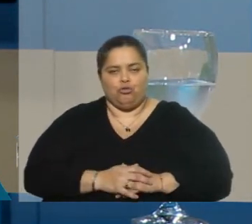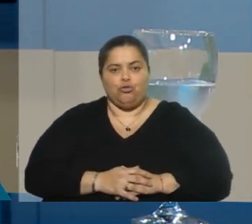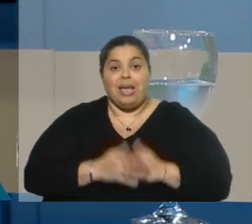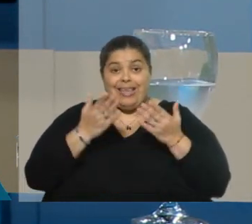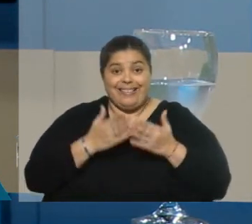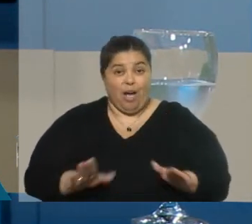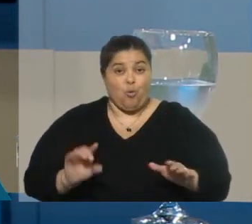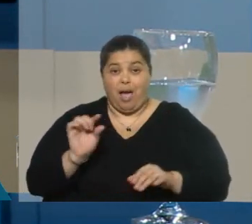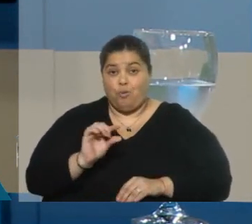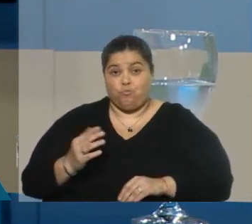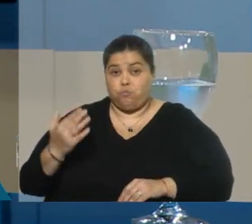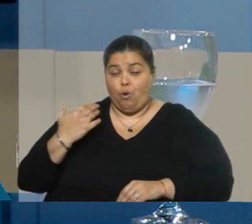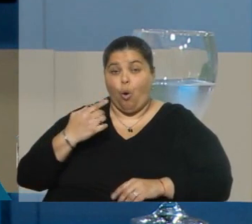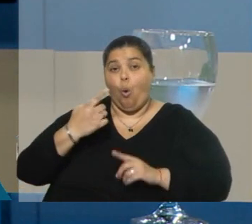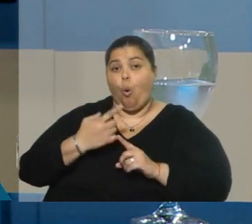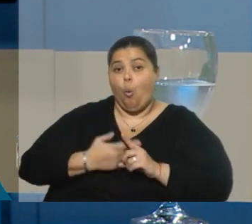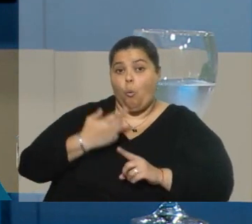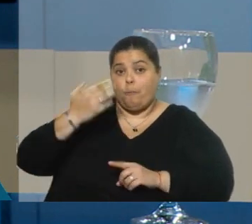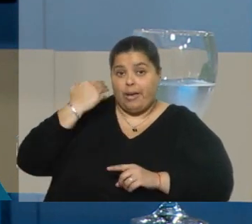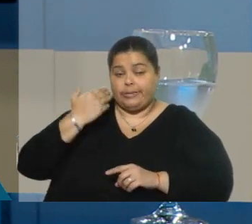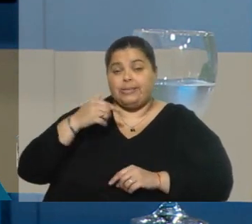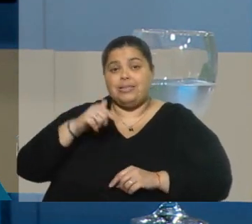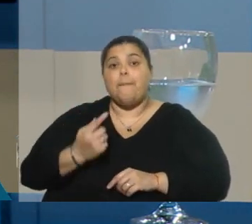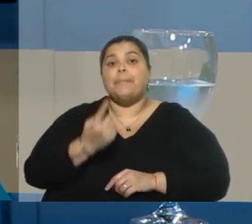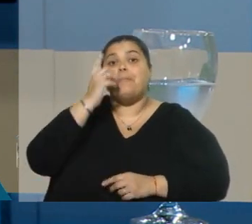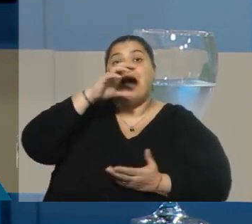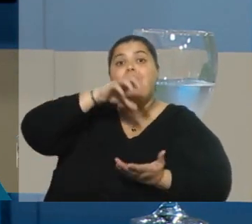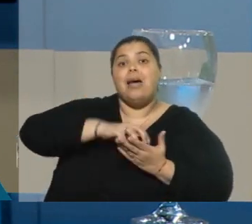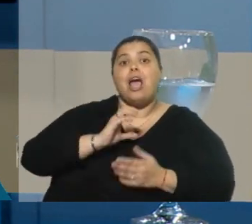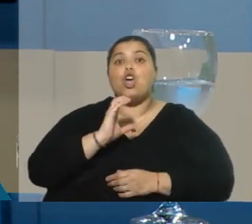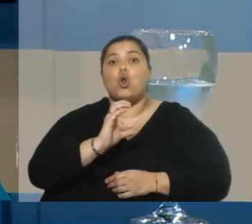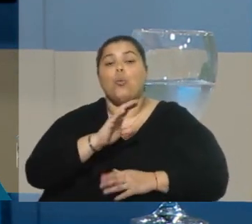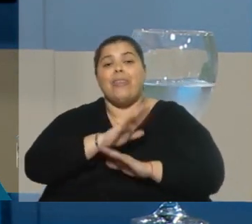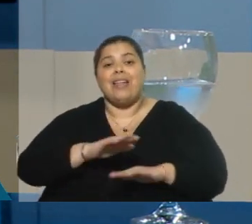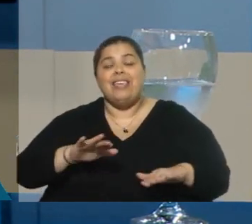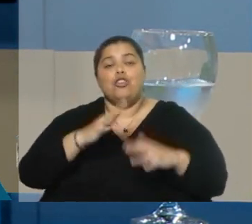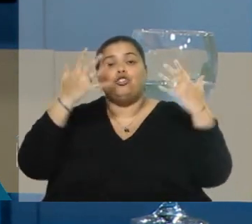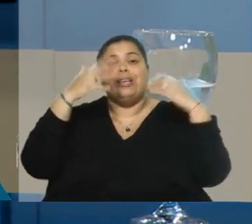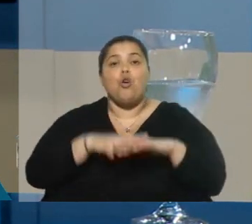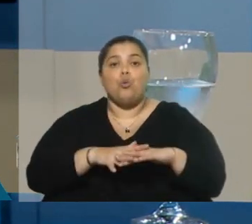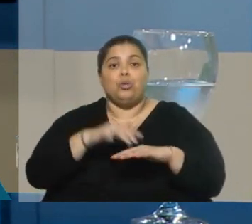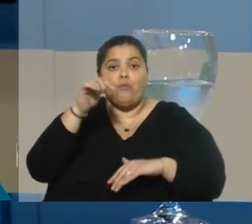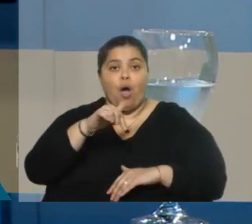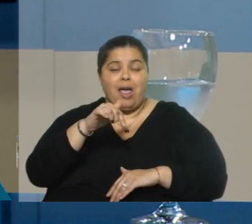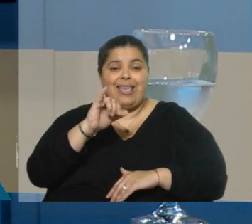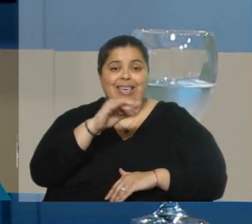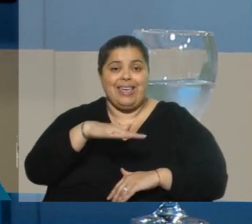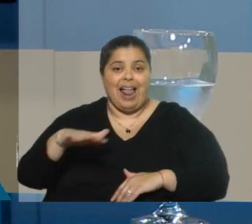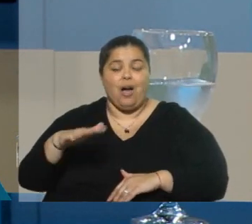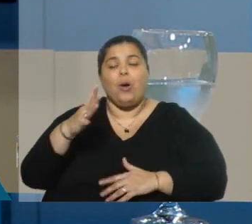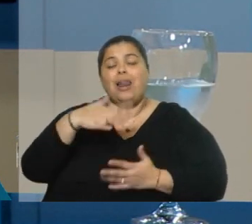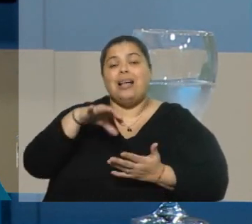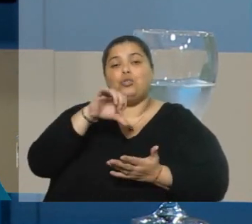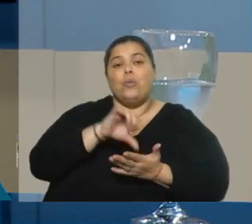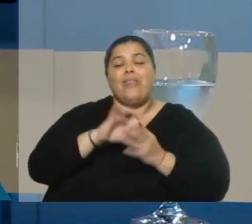hace cuestión de un mes o algo más, el primer club de niños inclusivo en el INAO, en la Ciudad de Libertad, en el departamento de